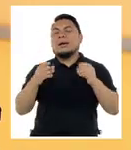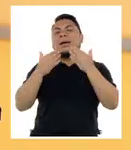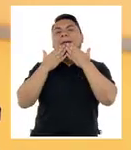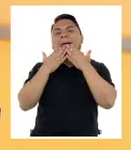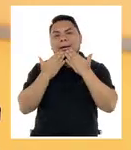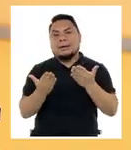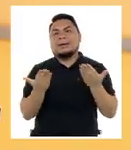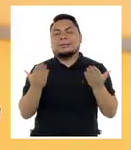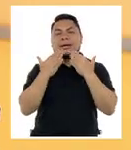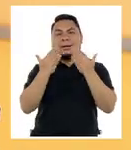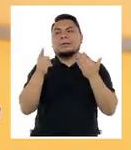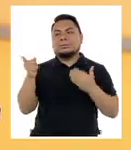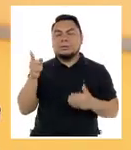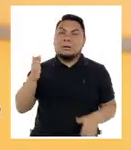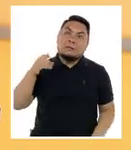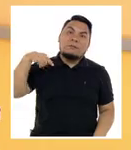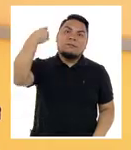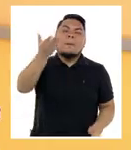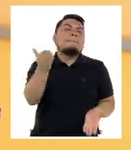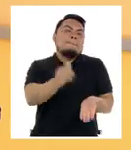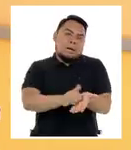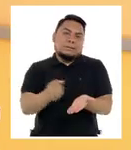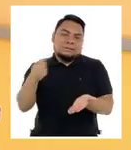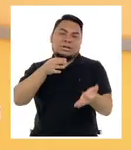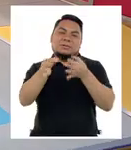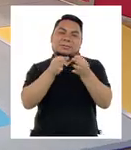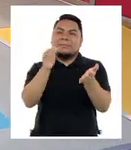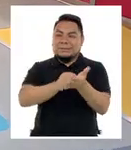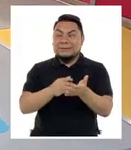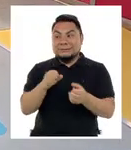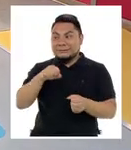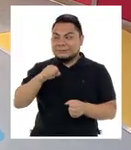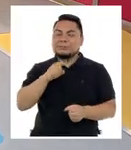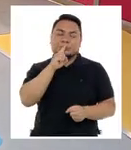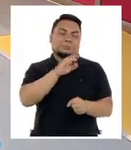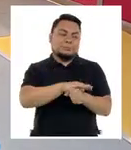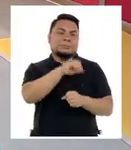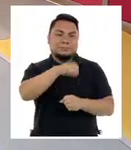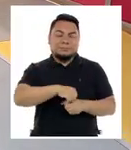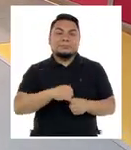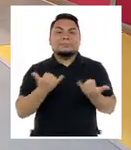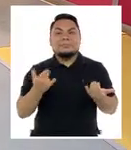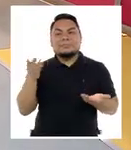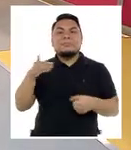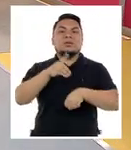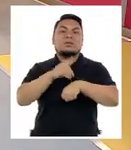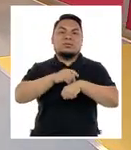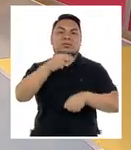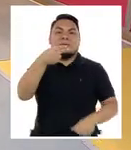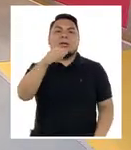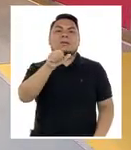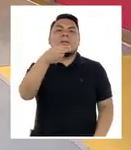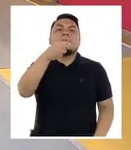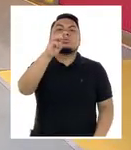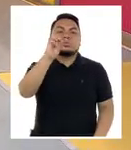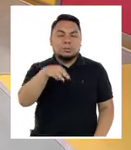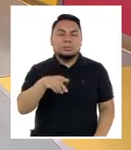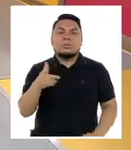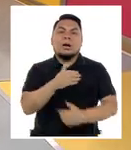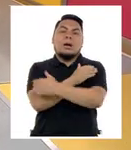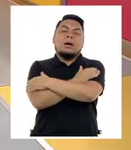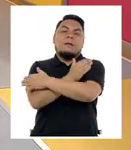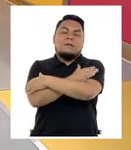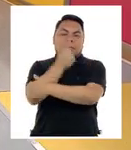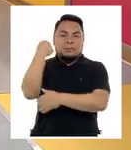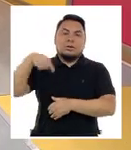haberlo tenido aquí en el programa. Tendremos que invitarlo en otra ocasión. Comprometido, ¿ah? Muy bien, doctor Nahum Firineo, de verdad,